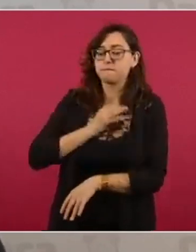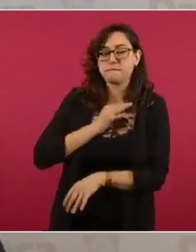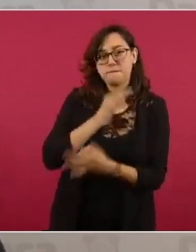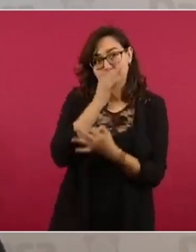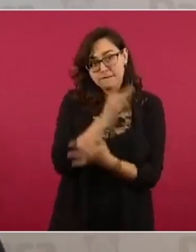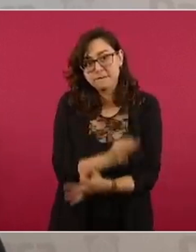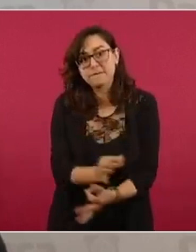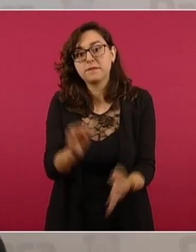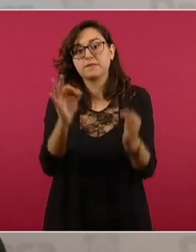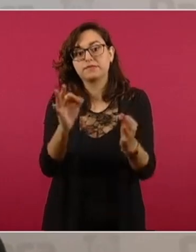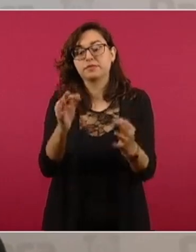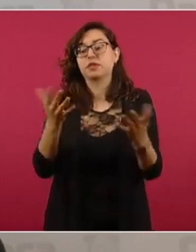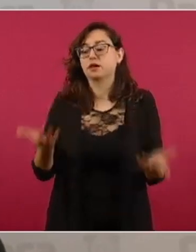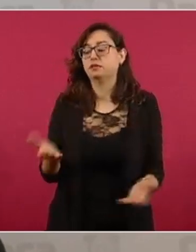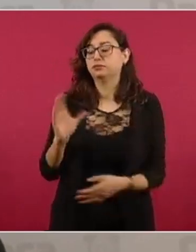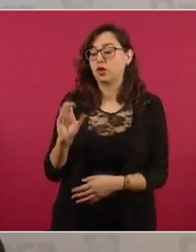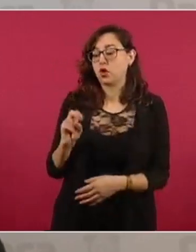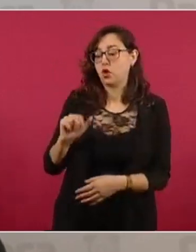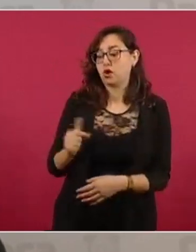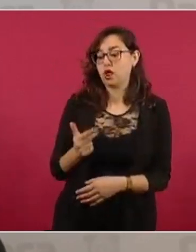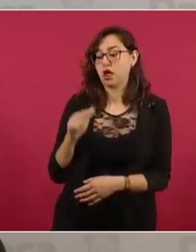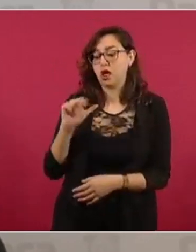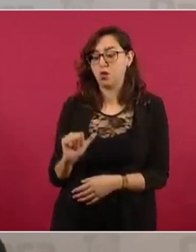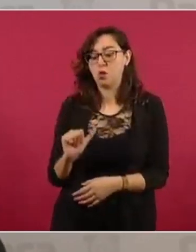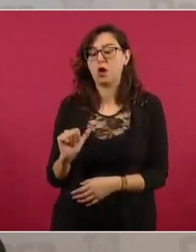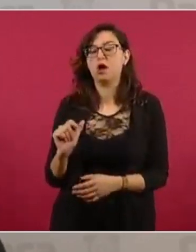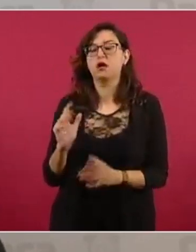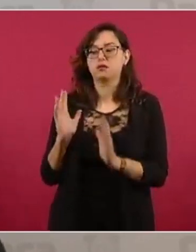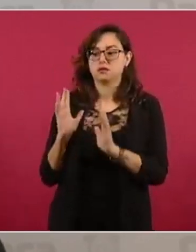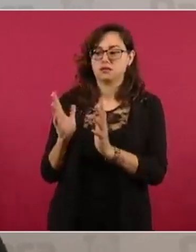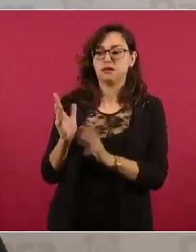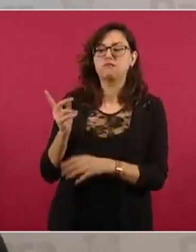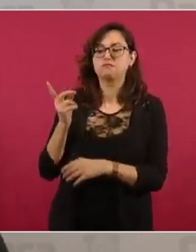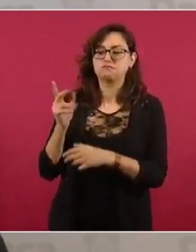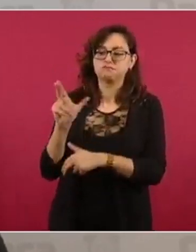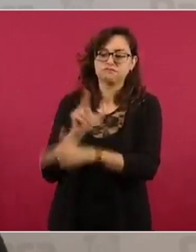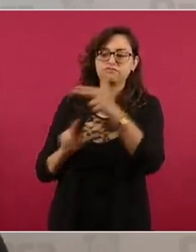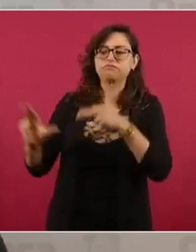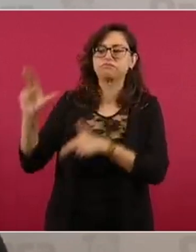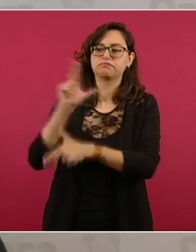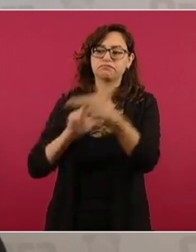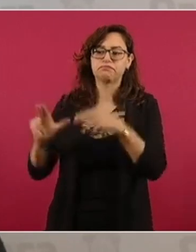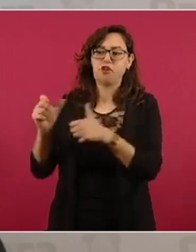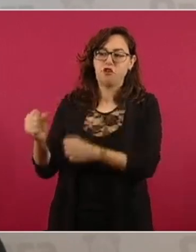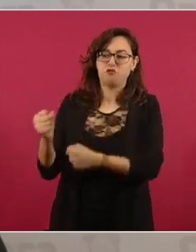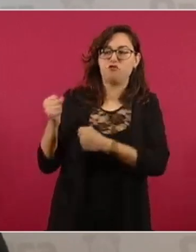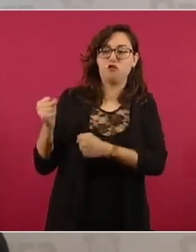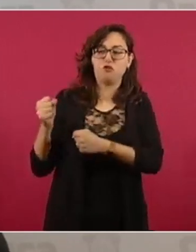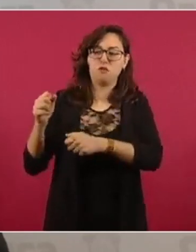de acuerdo a Conagua, se ha convertido en una baja remanente, es decir, ha disminuido su fuerza.